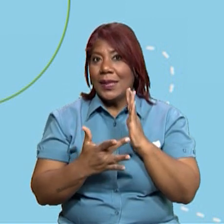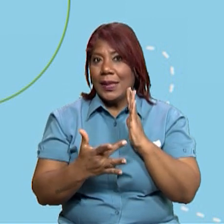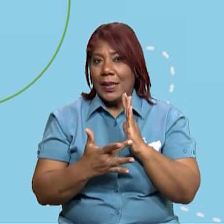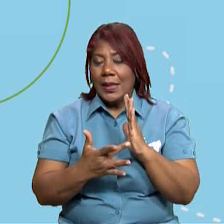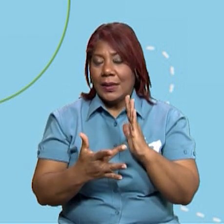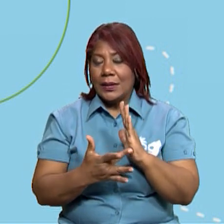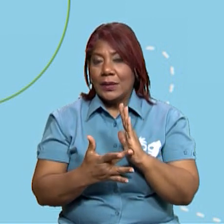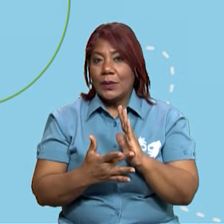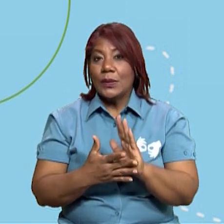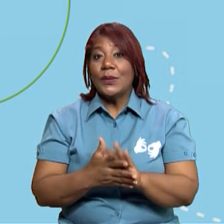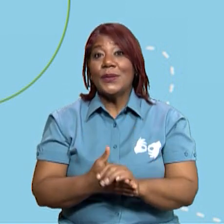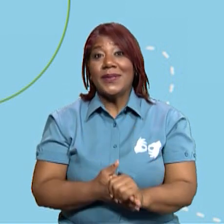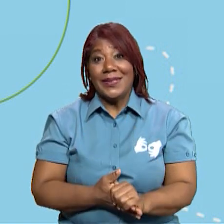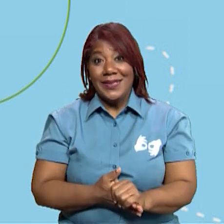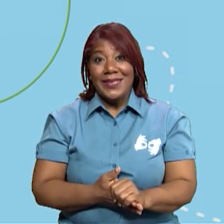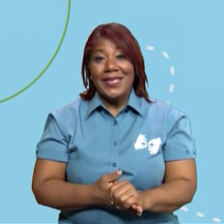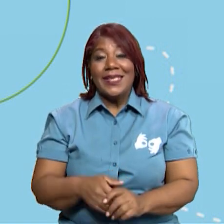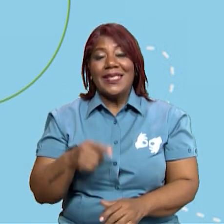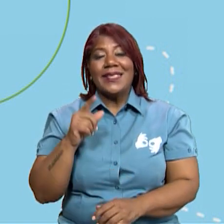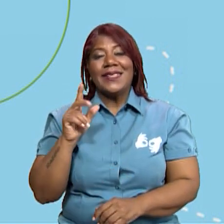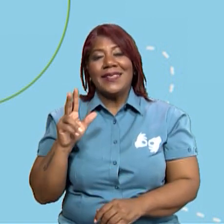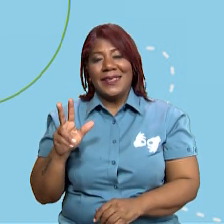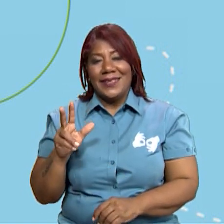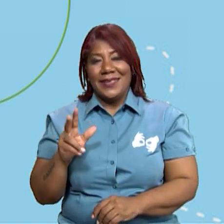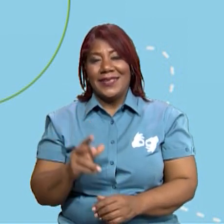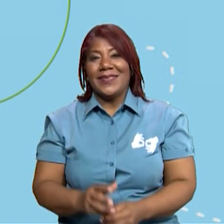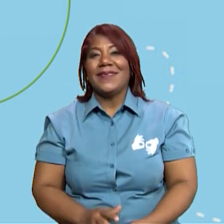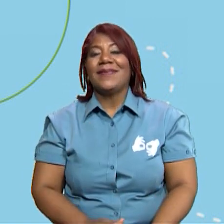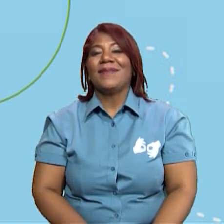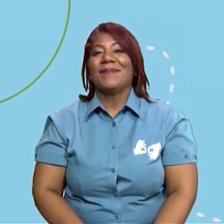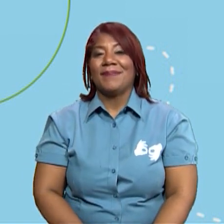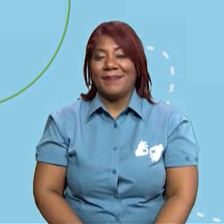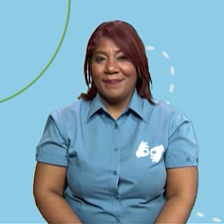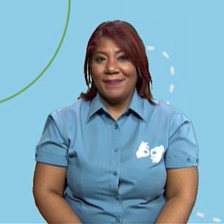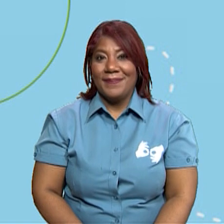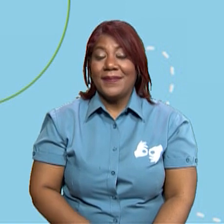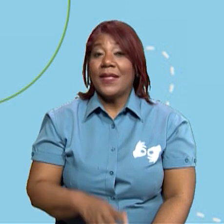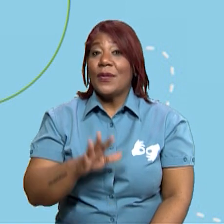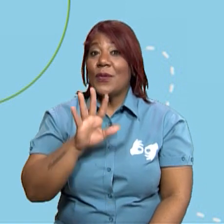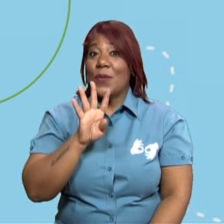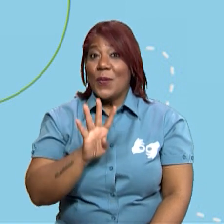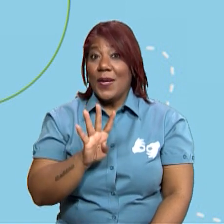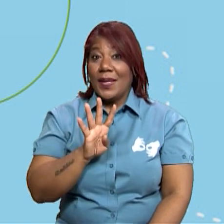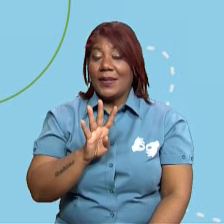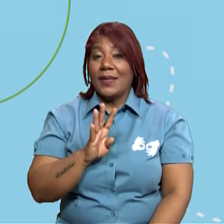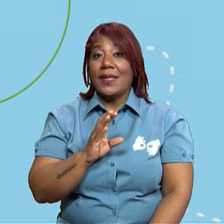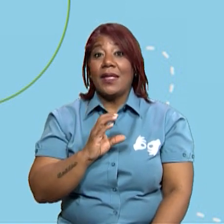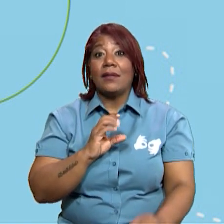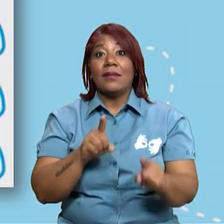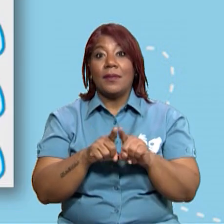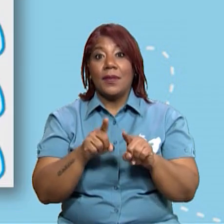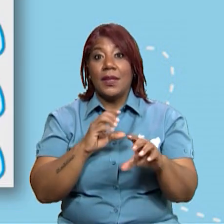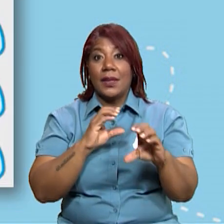calidad del producto. Allí ya entra el sector cuaternario y también el de las comunicaciones.